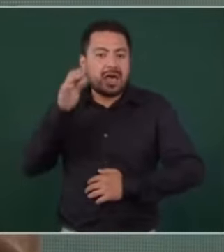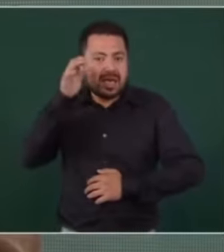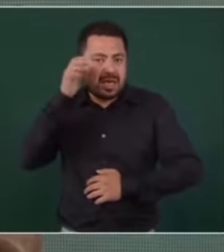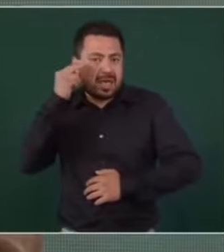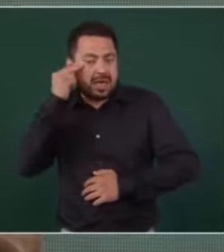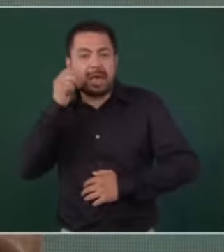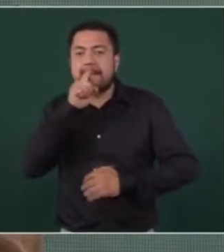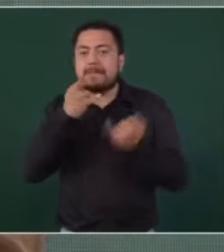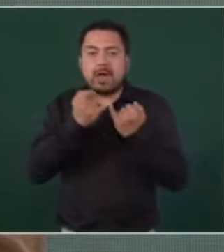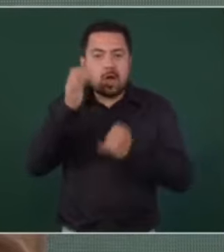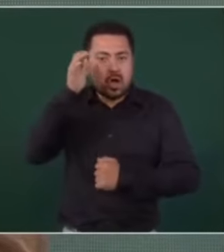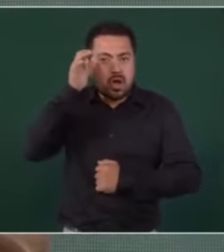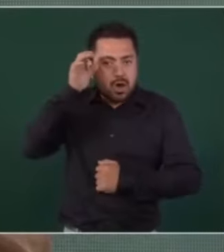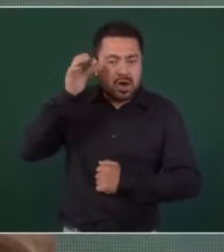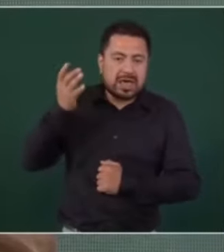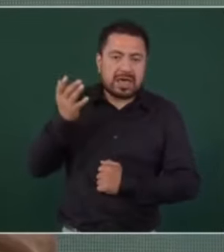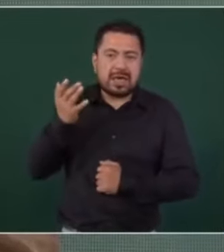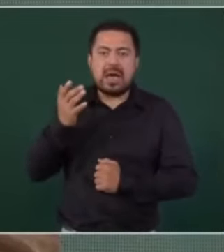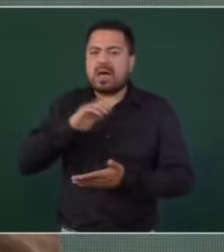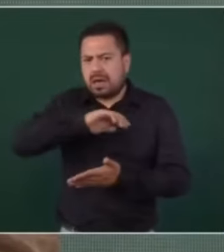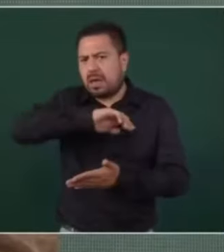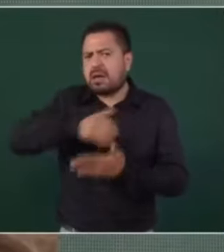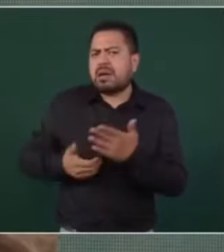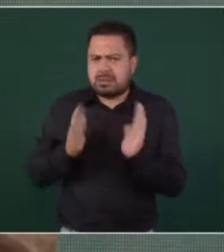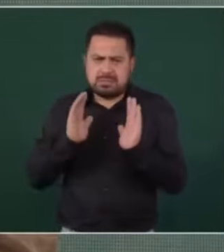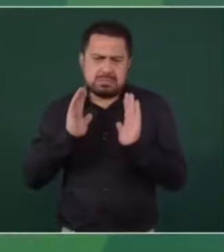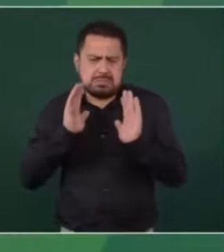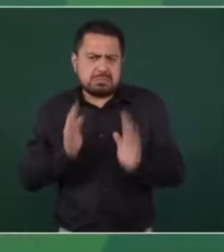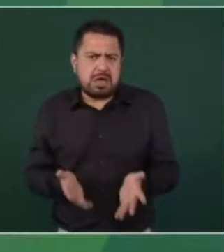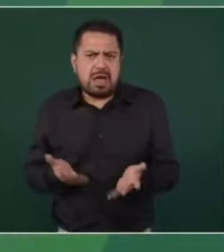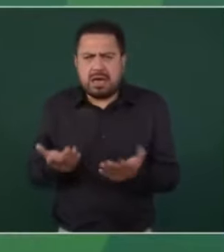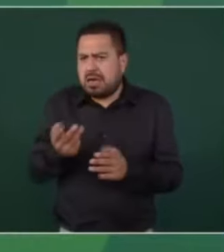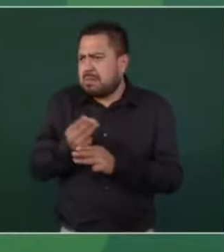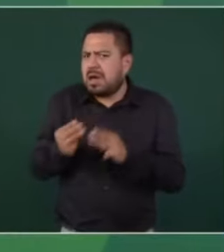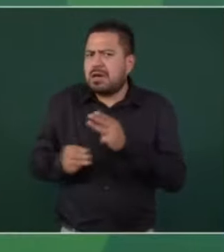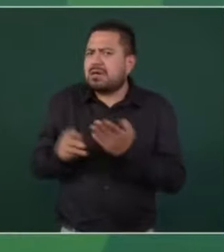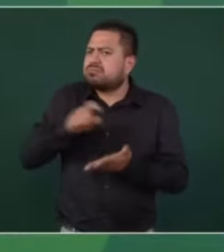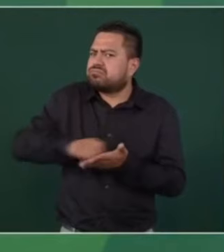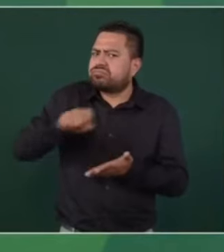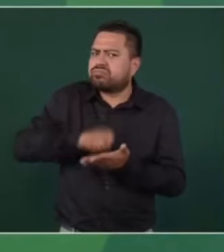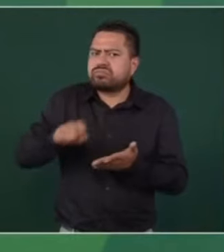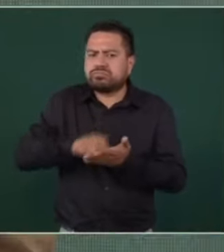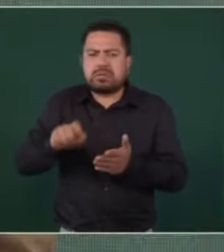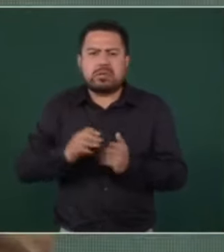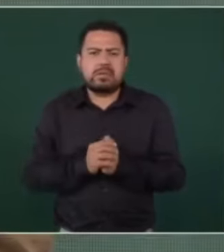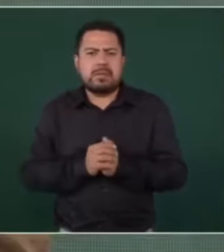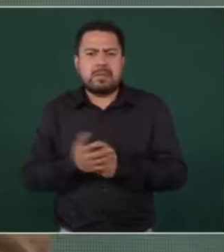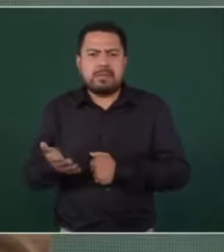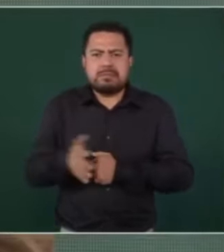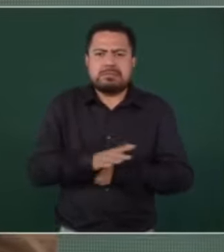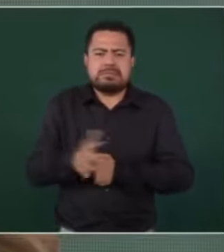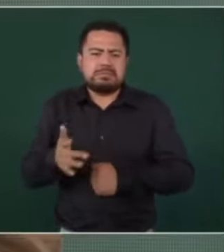la contratación de estos enseres y a más tardar,